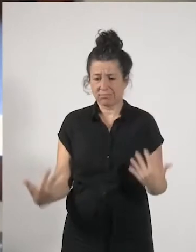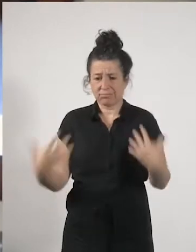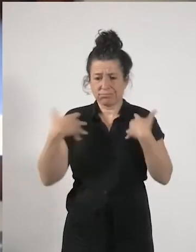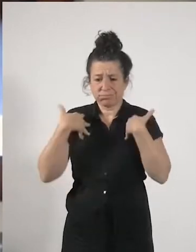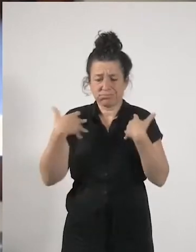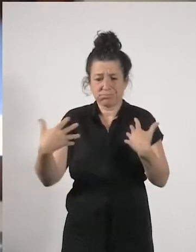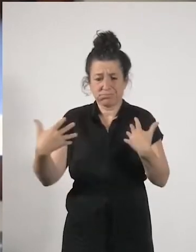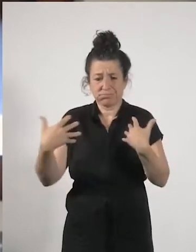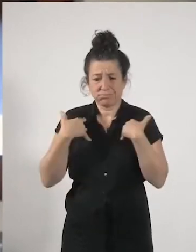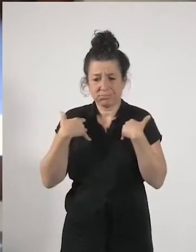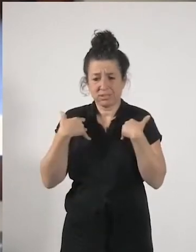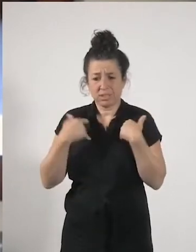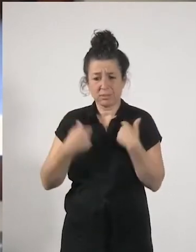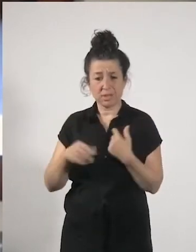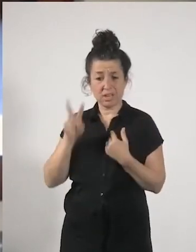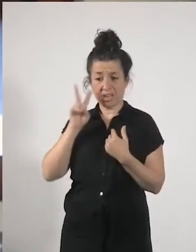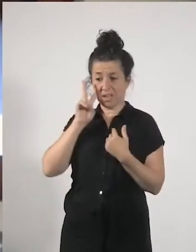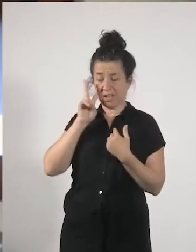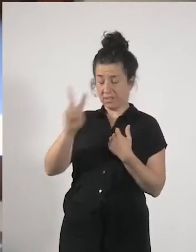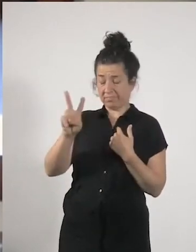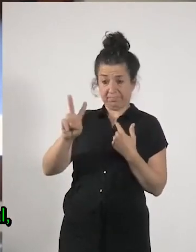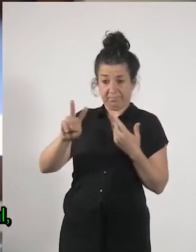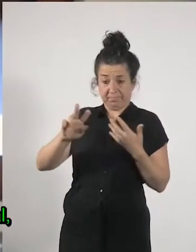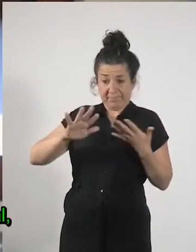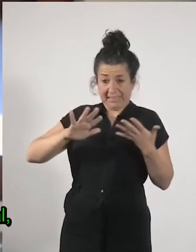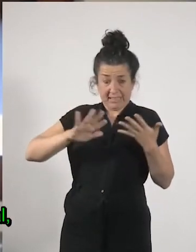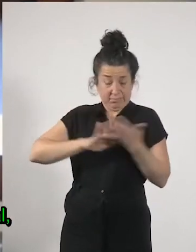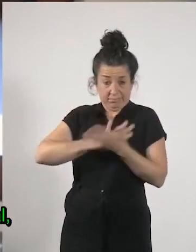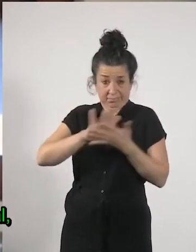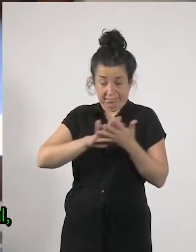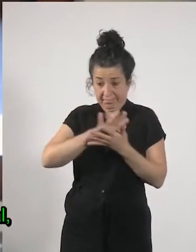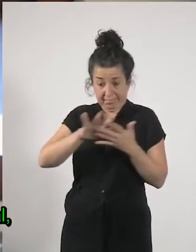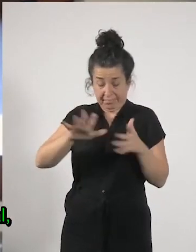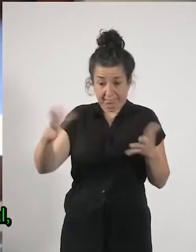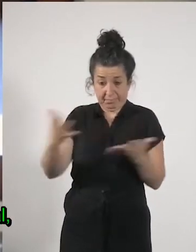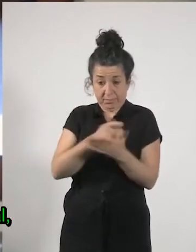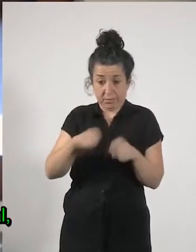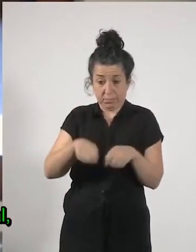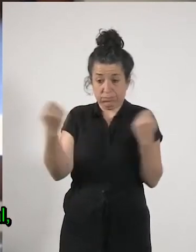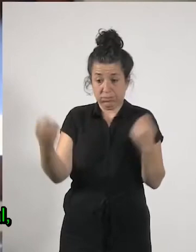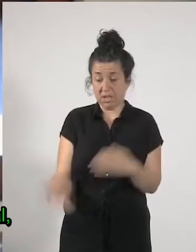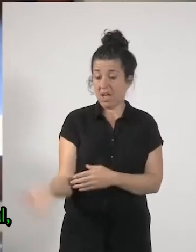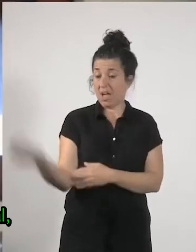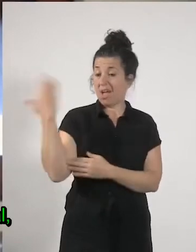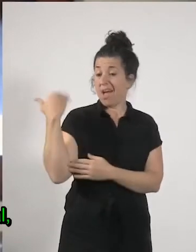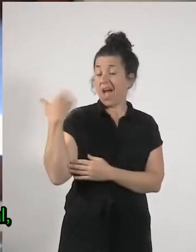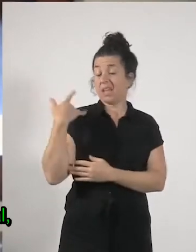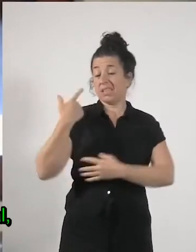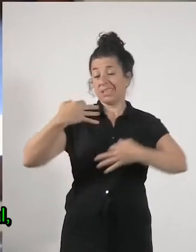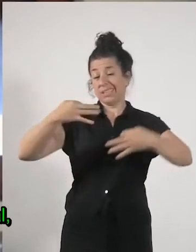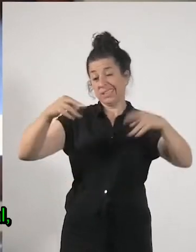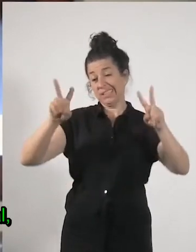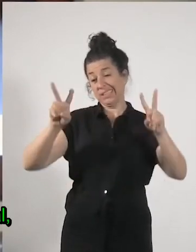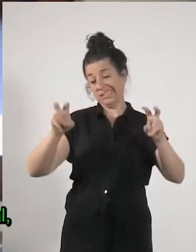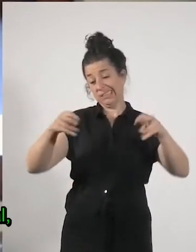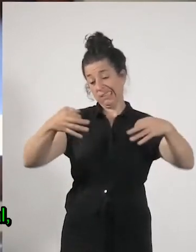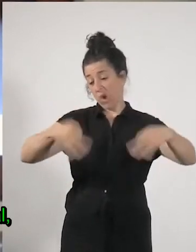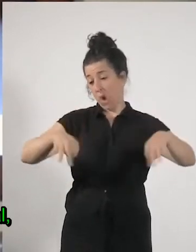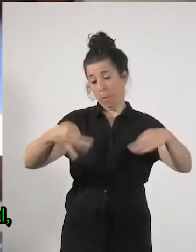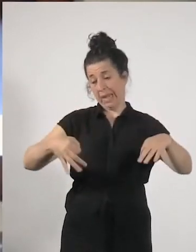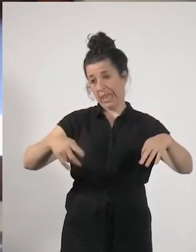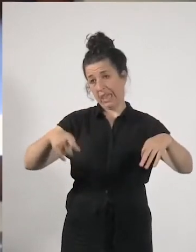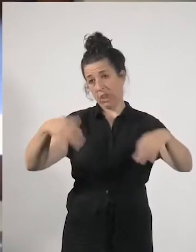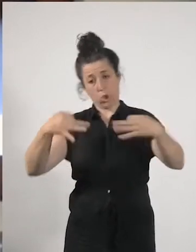principio vi la catástrofe antes era antes era normalidad nada normal por